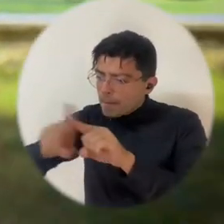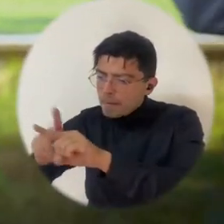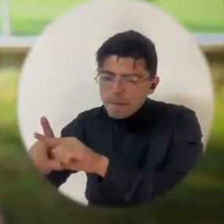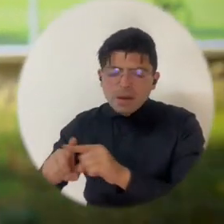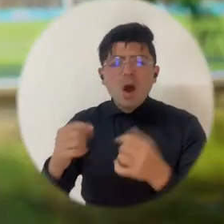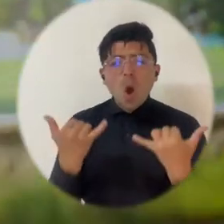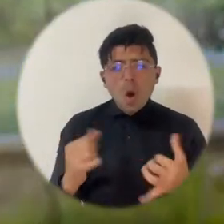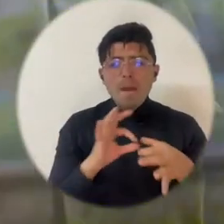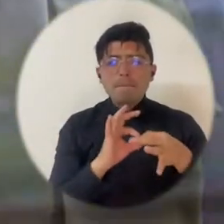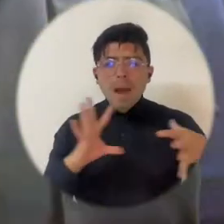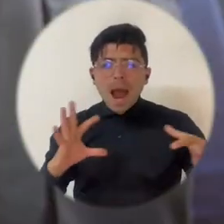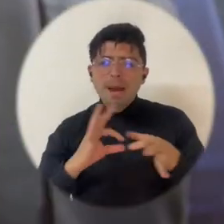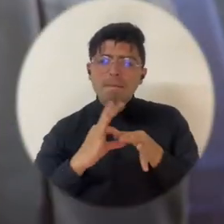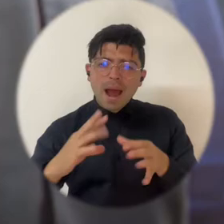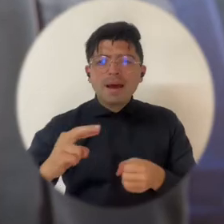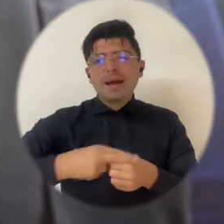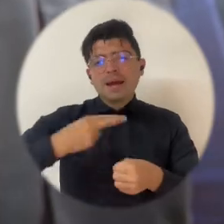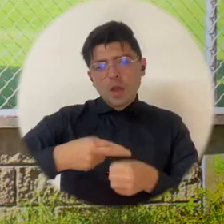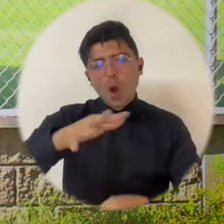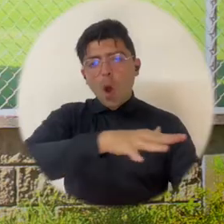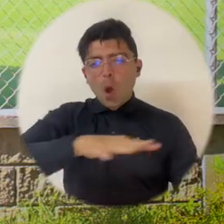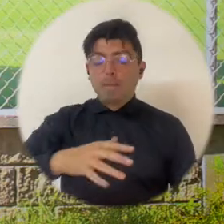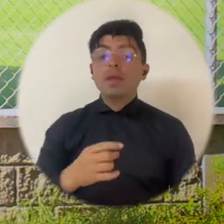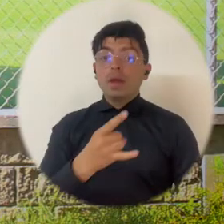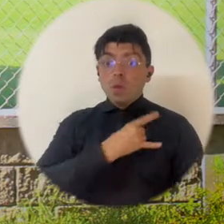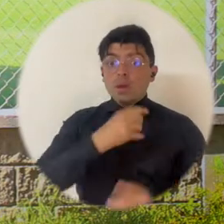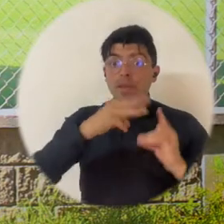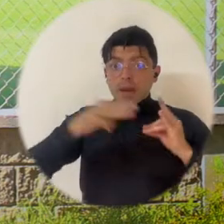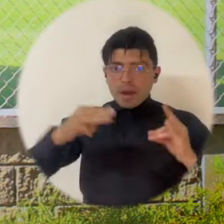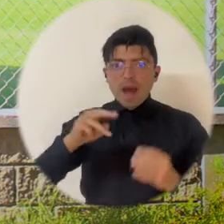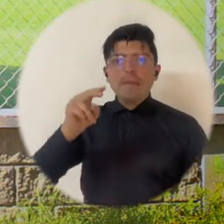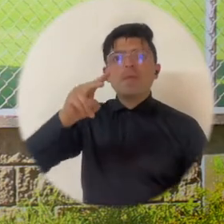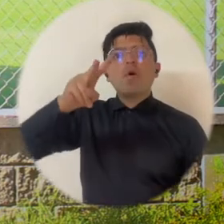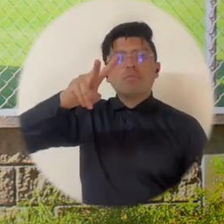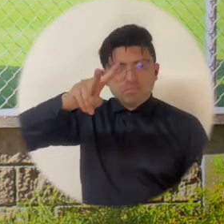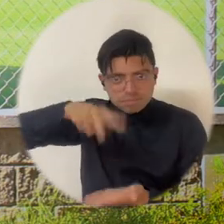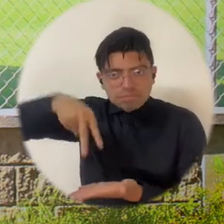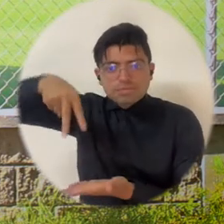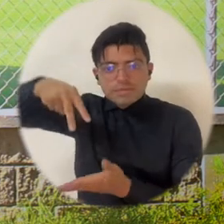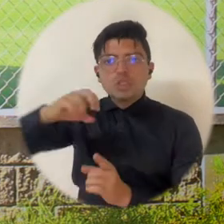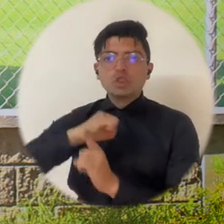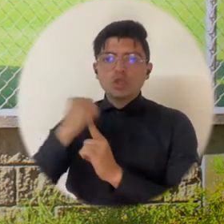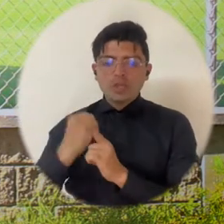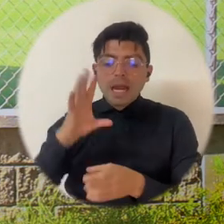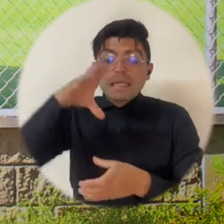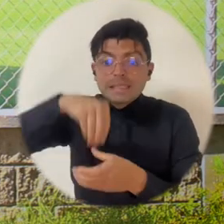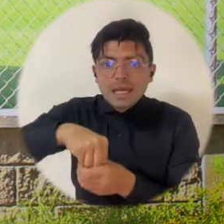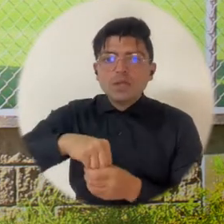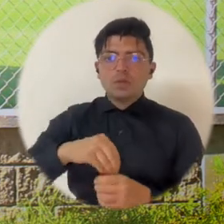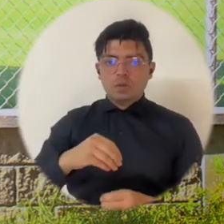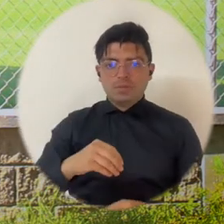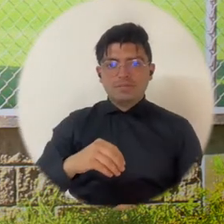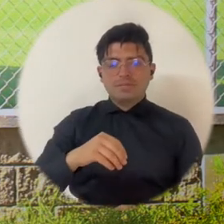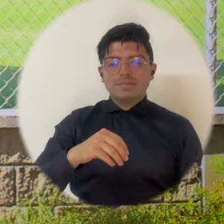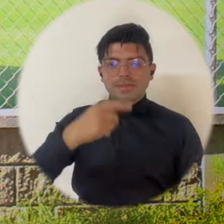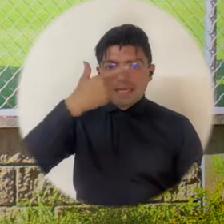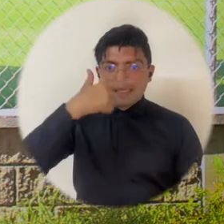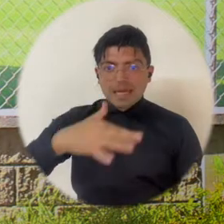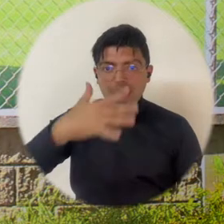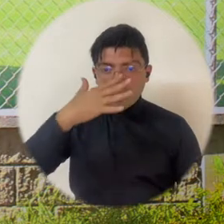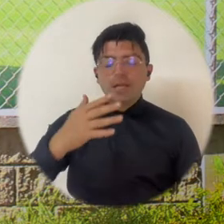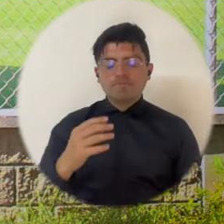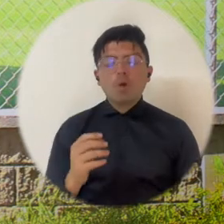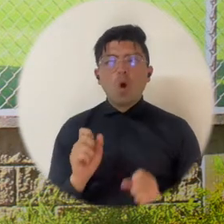ecosistemas que están muy fragmentados en esta región. La Universidad del Magdalena es un actor social dentro de Santa Marta y